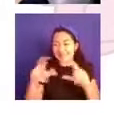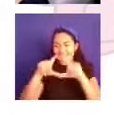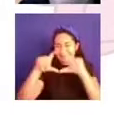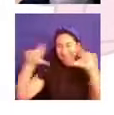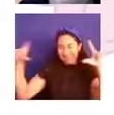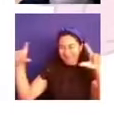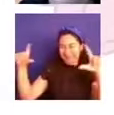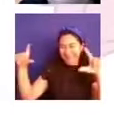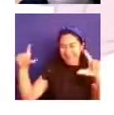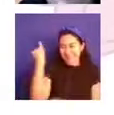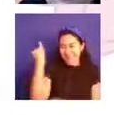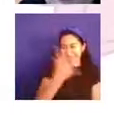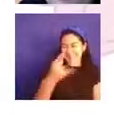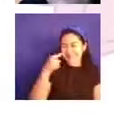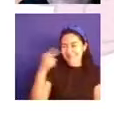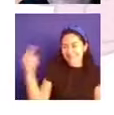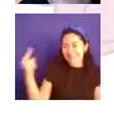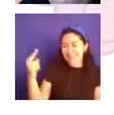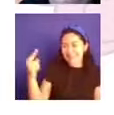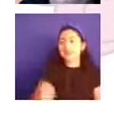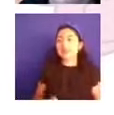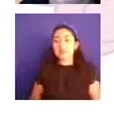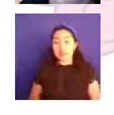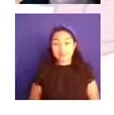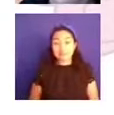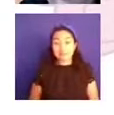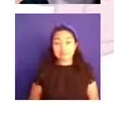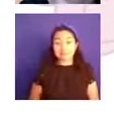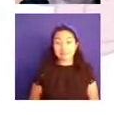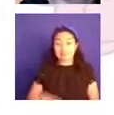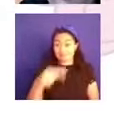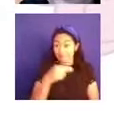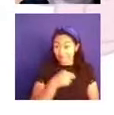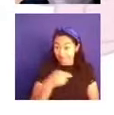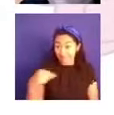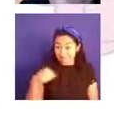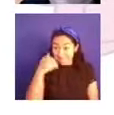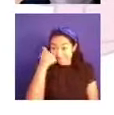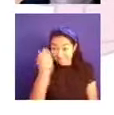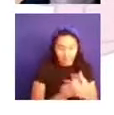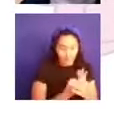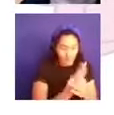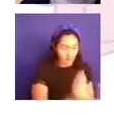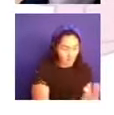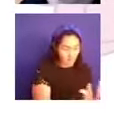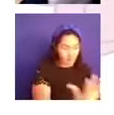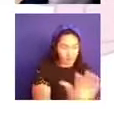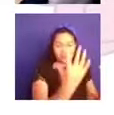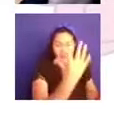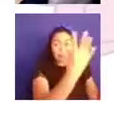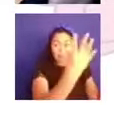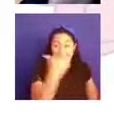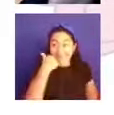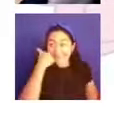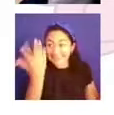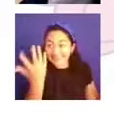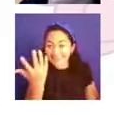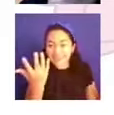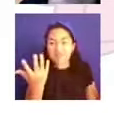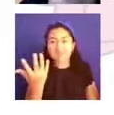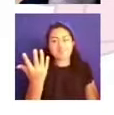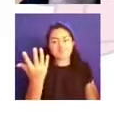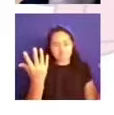que entonces esto nos va a permitir construir un jardín importante. Desde mí, para mí, conmigo, pero también con ese mundo